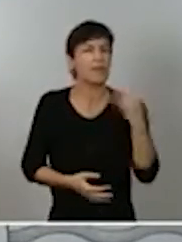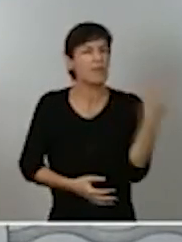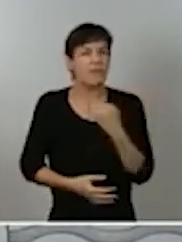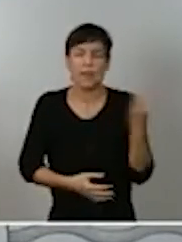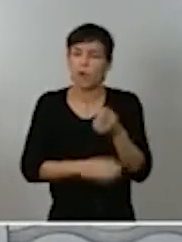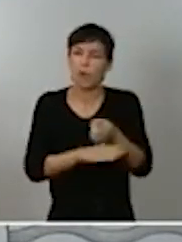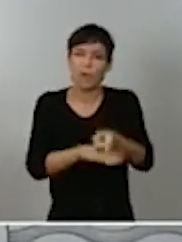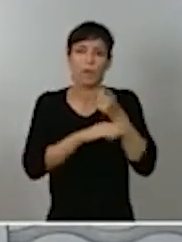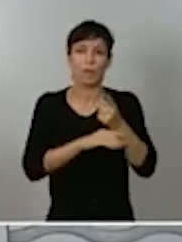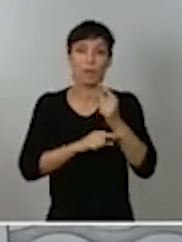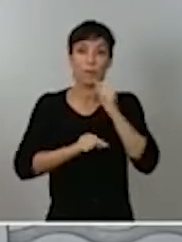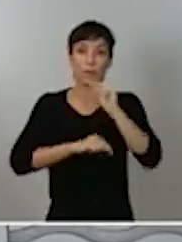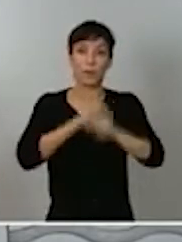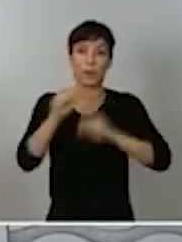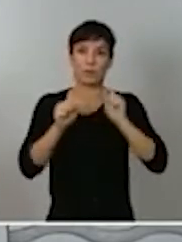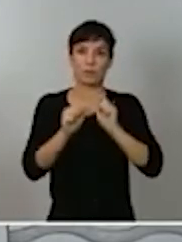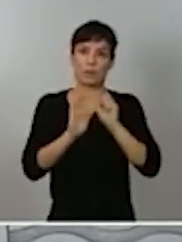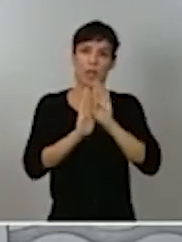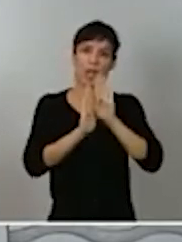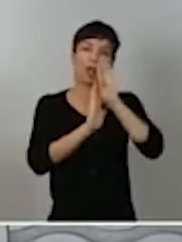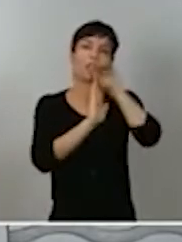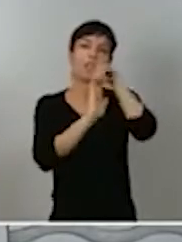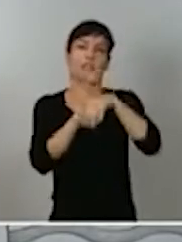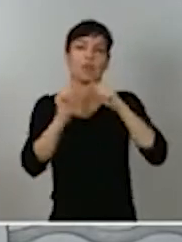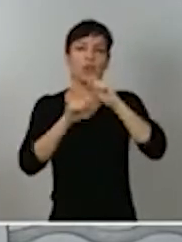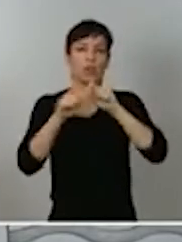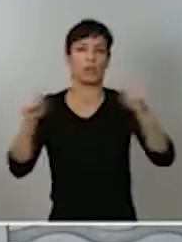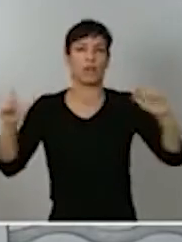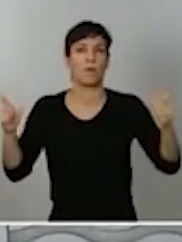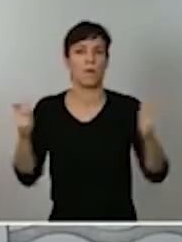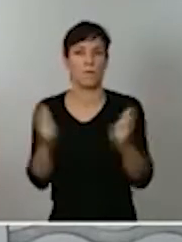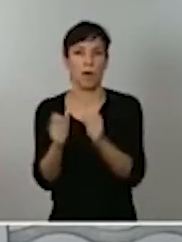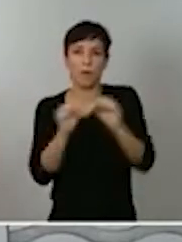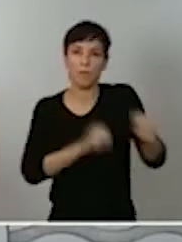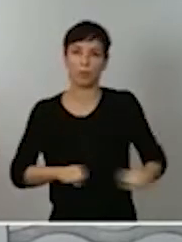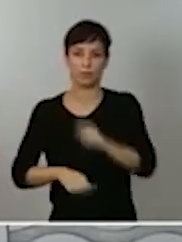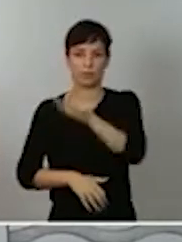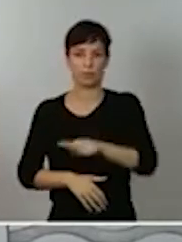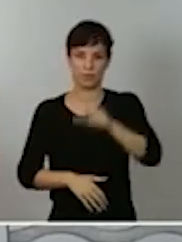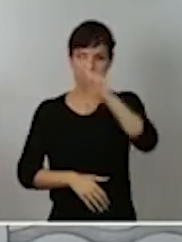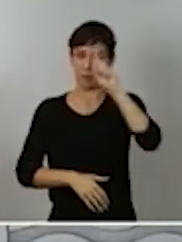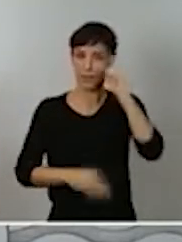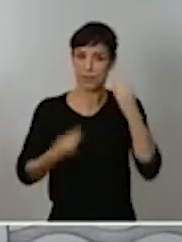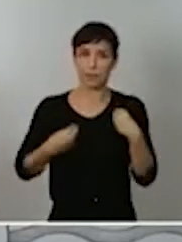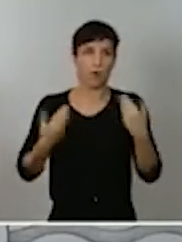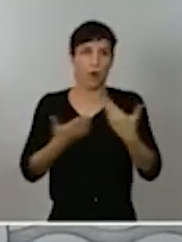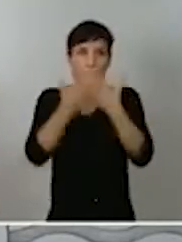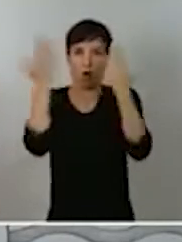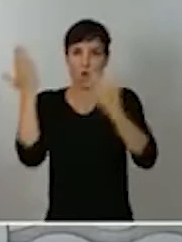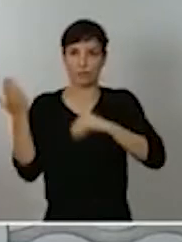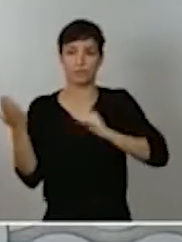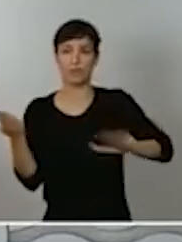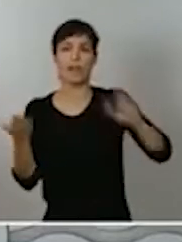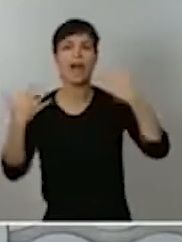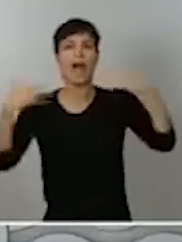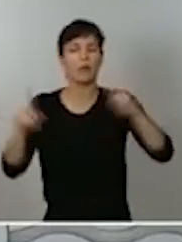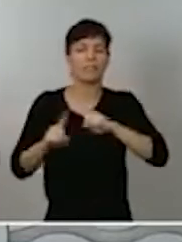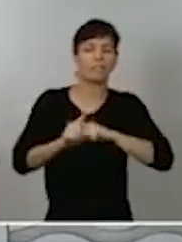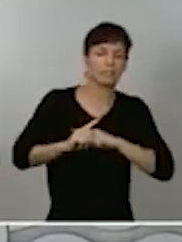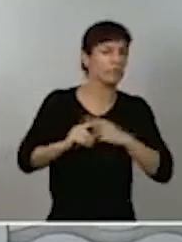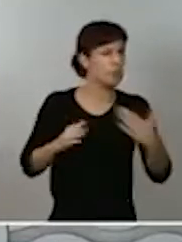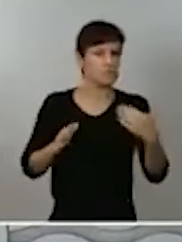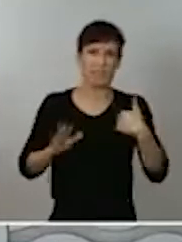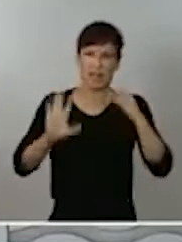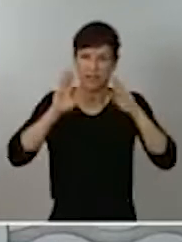protegiendo a los madrileños y al resto de españoles, aunque suponga algunos sacrificios. Todos debemos hacer